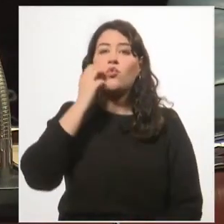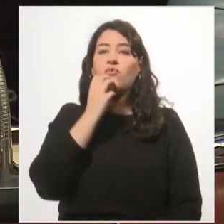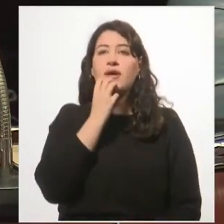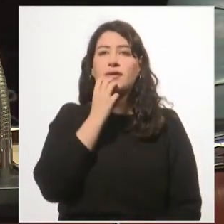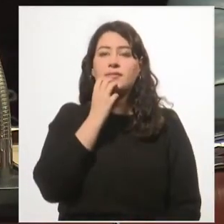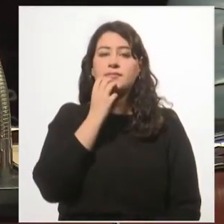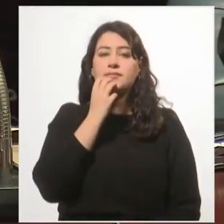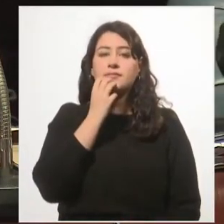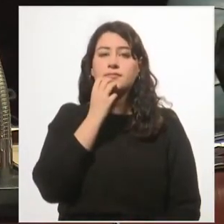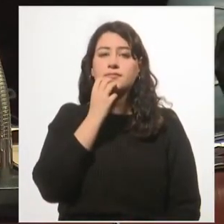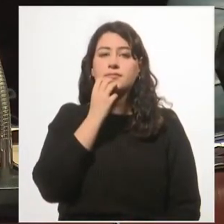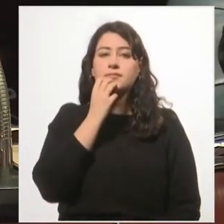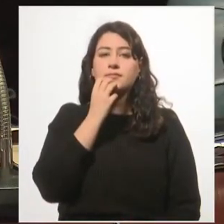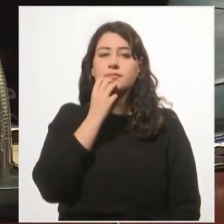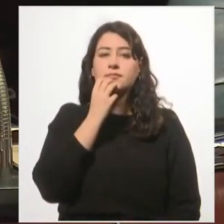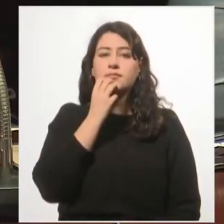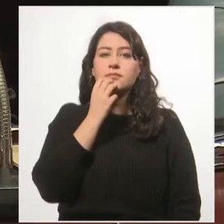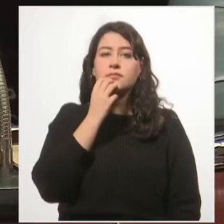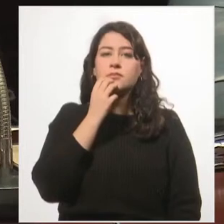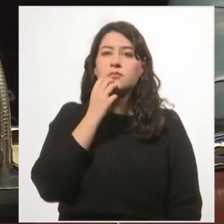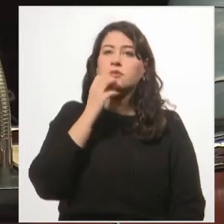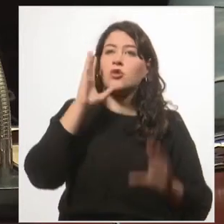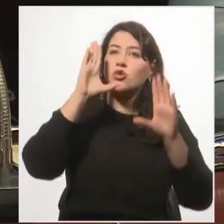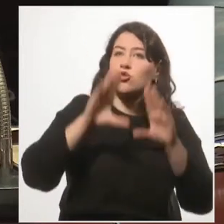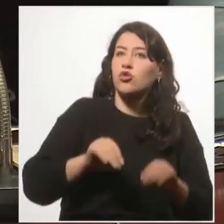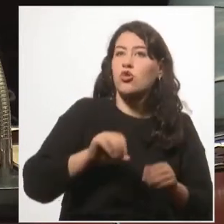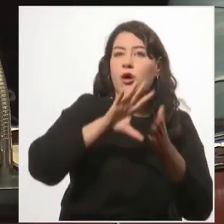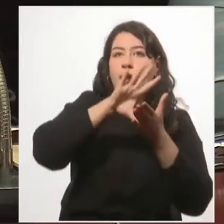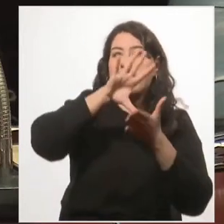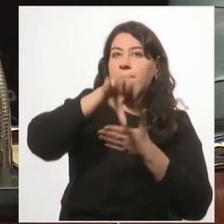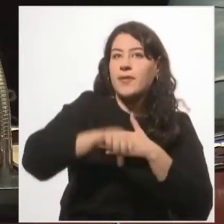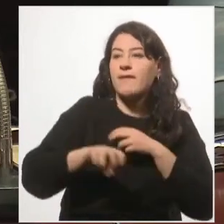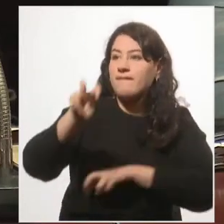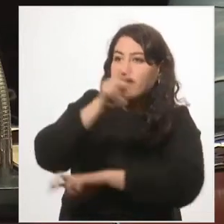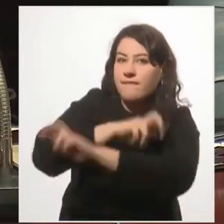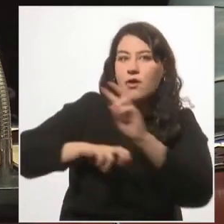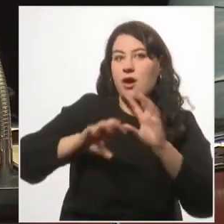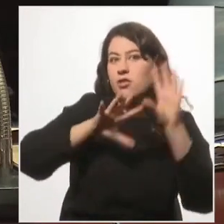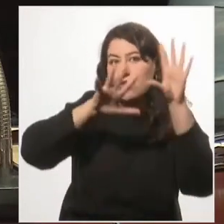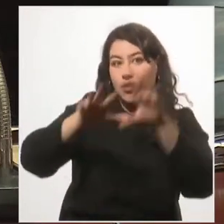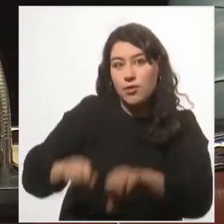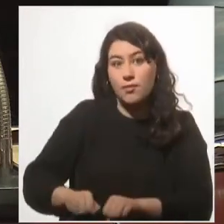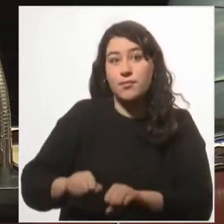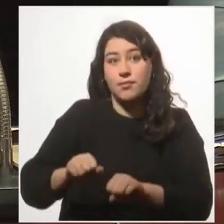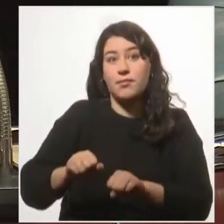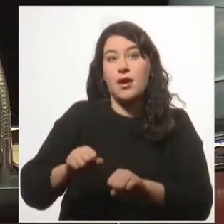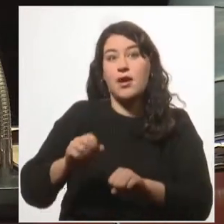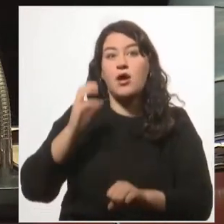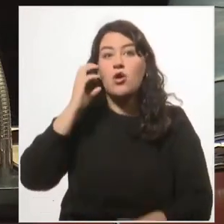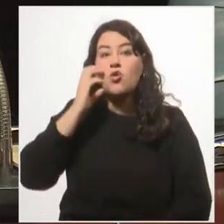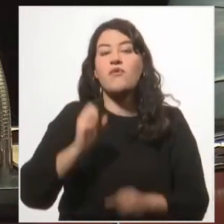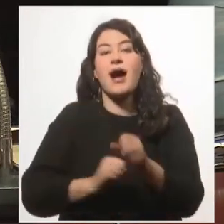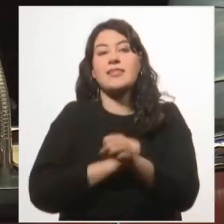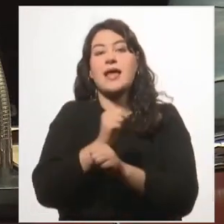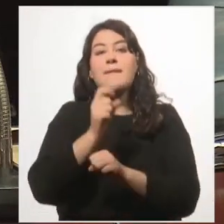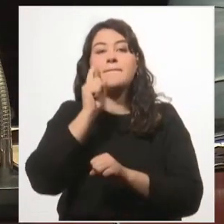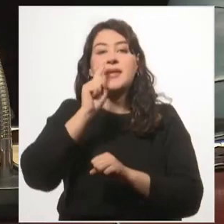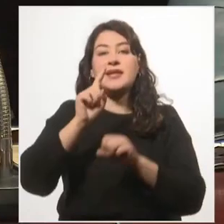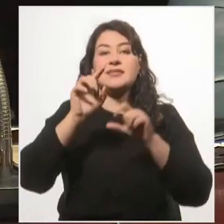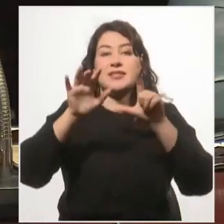ambicionada por todos los imperialismos. Hasta 1761 Cuba